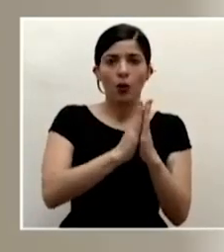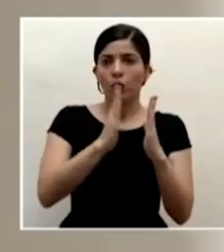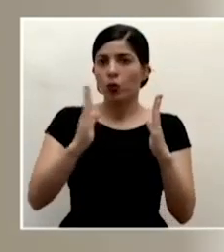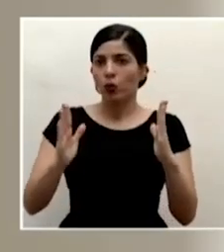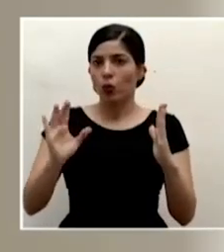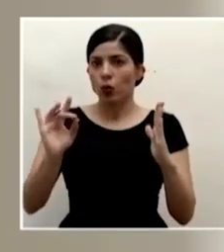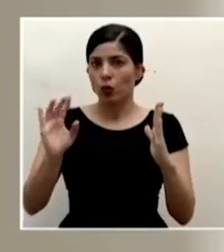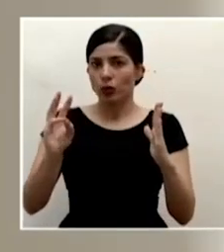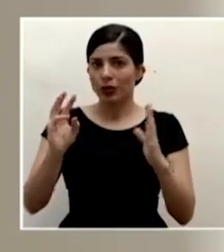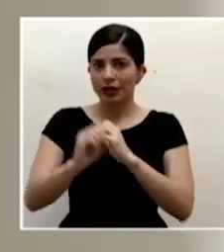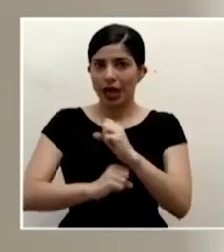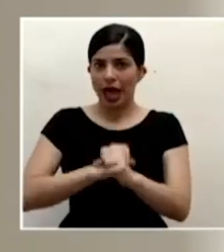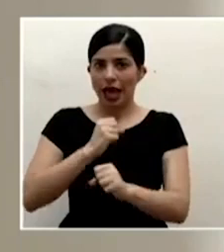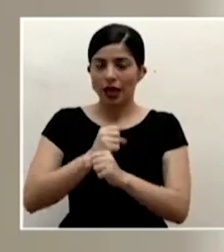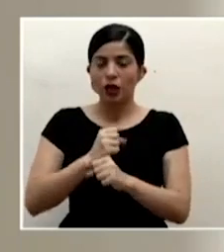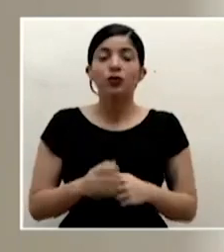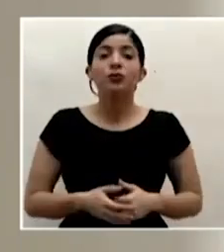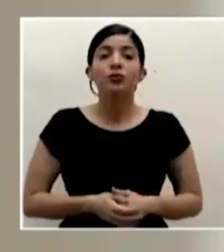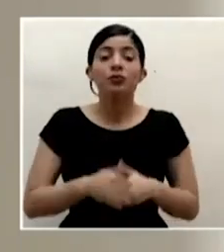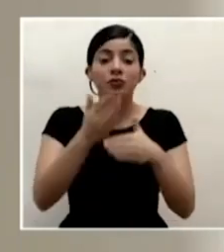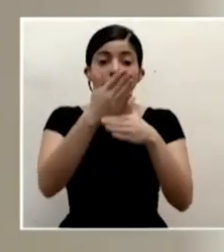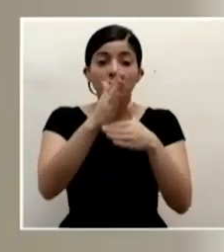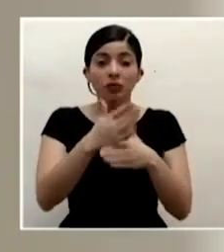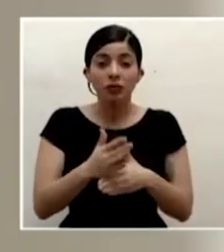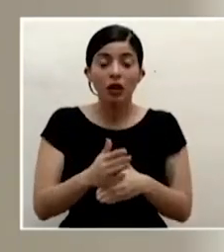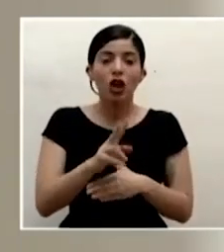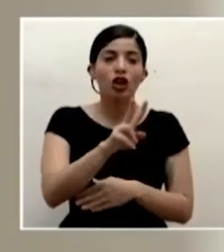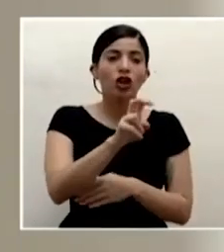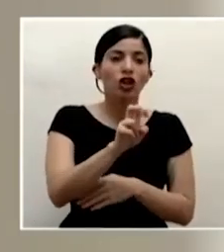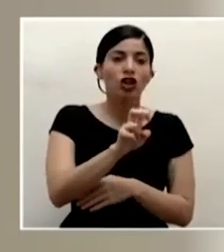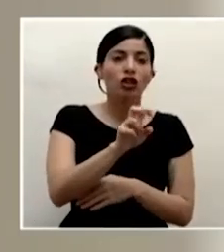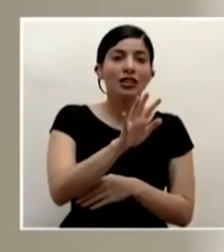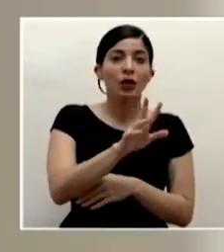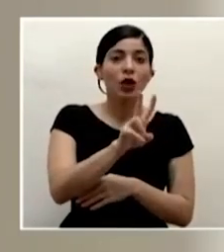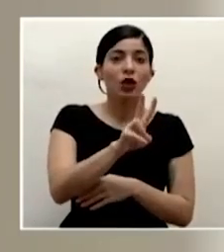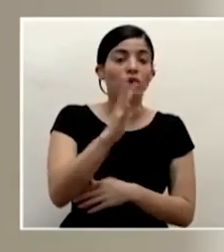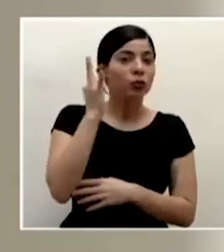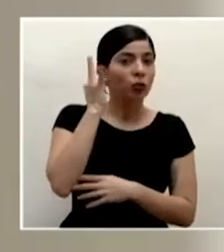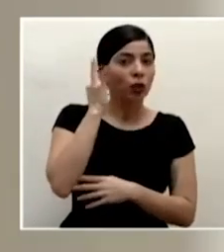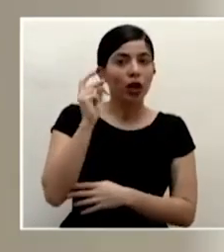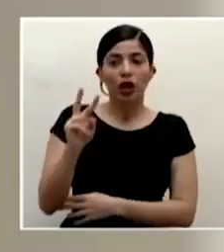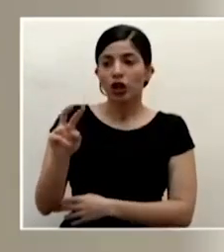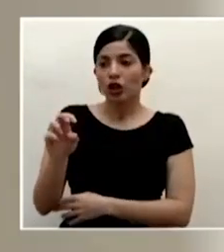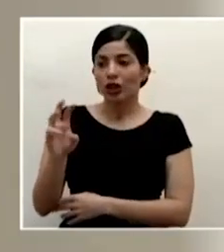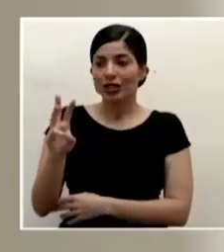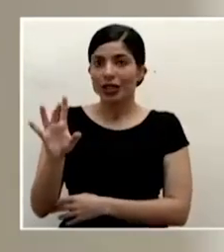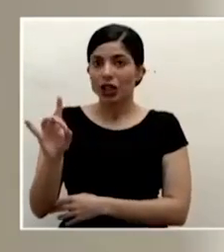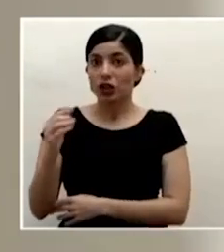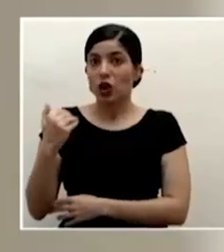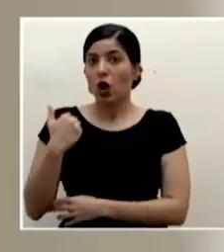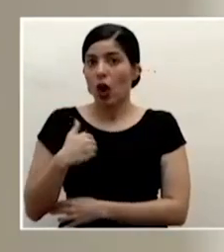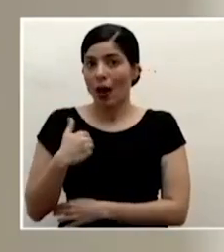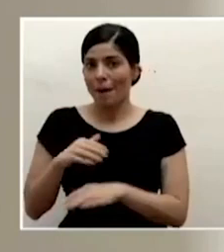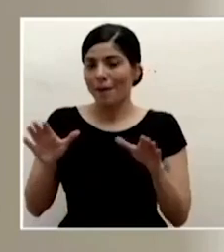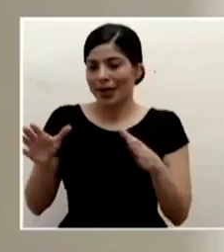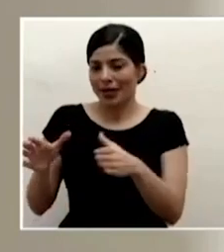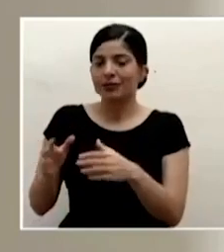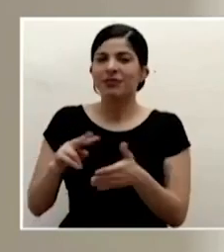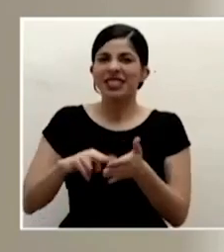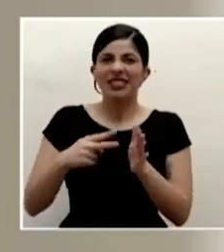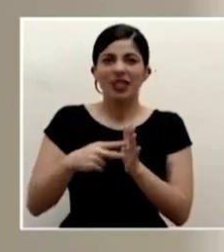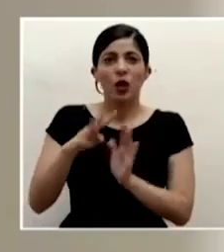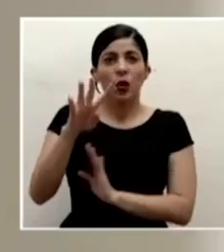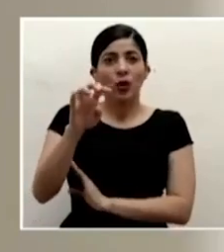años. Y en la distribución por sexo tenemos doscientos cincuenta y dos mujeres y doscientos sesenta y ocho hombres. Por edad serían